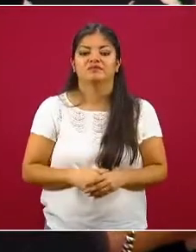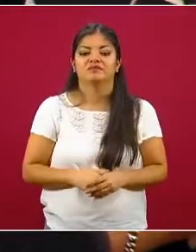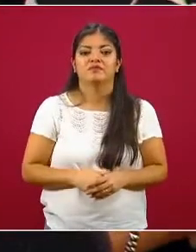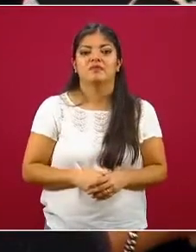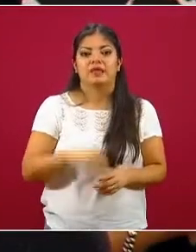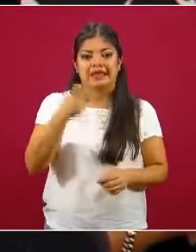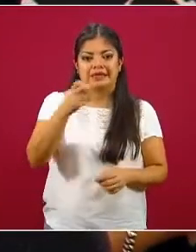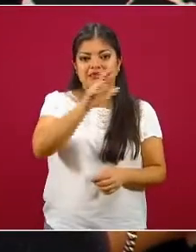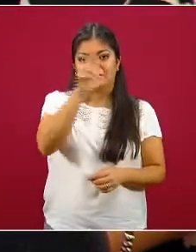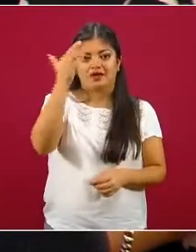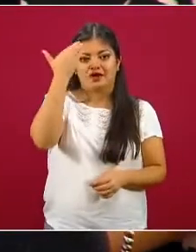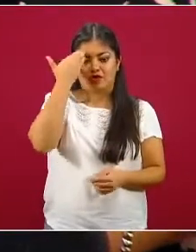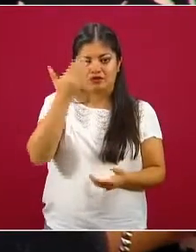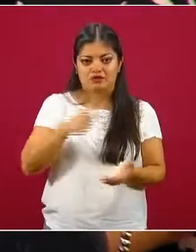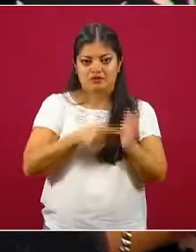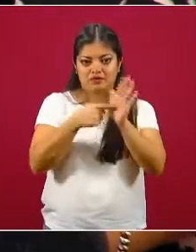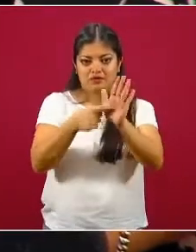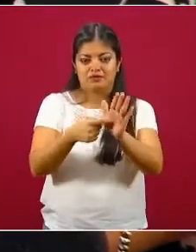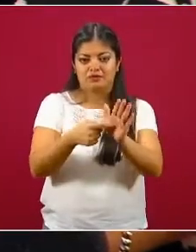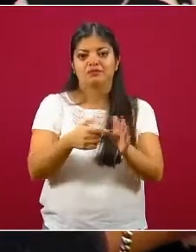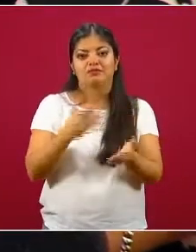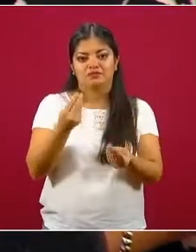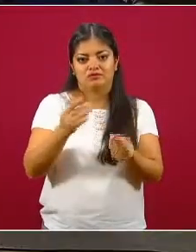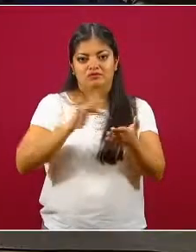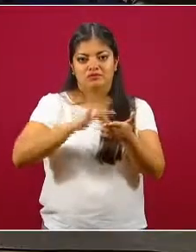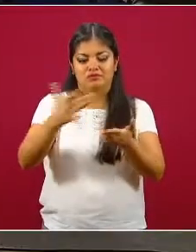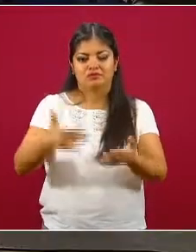este es el reconocimiento. Muchas gracias.